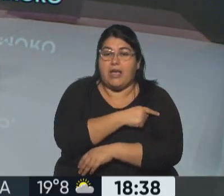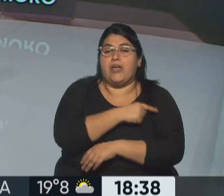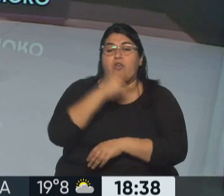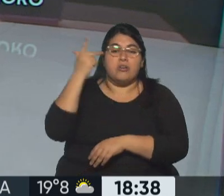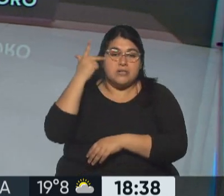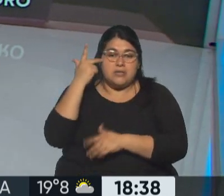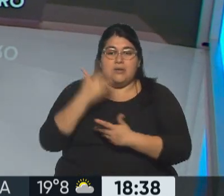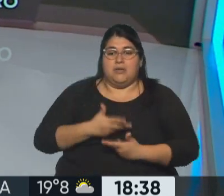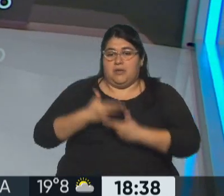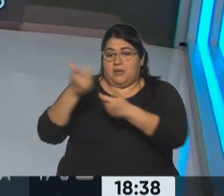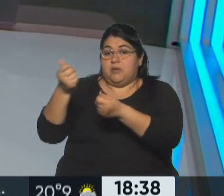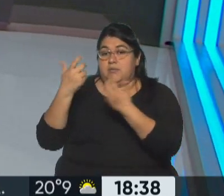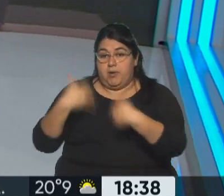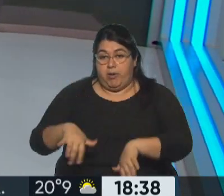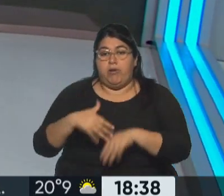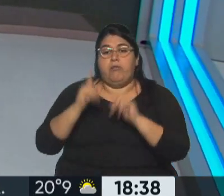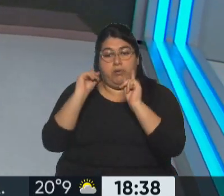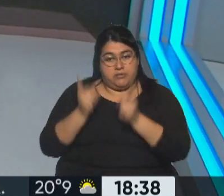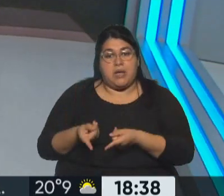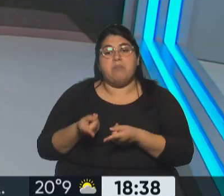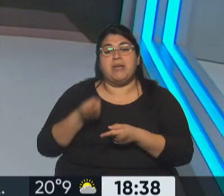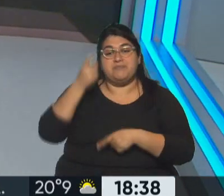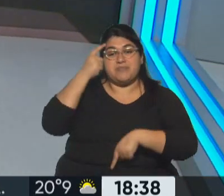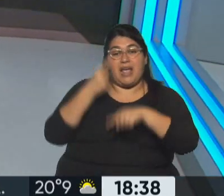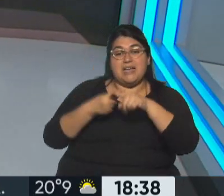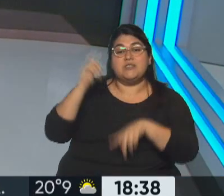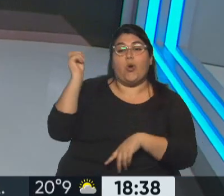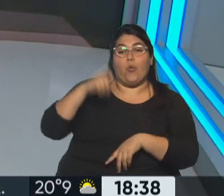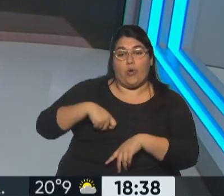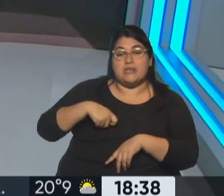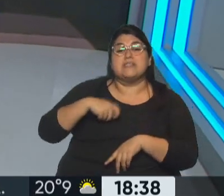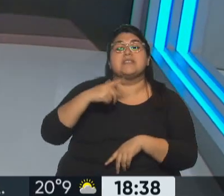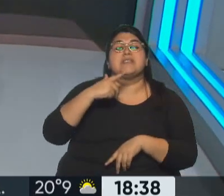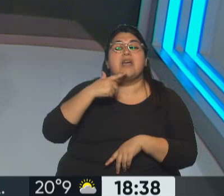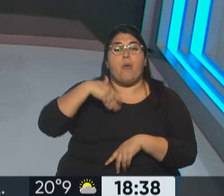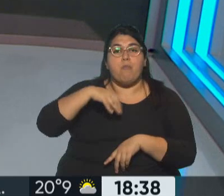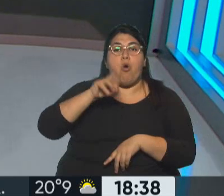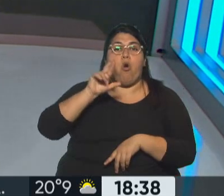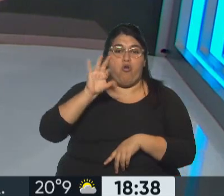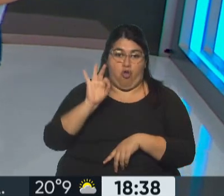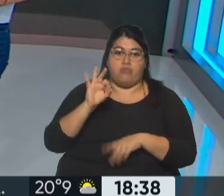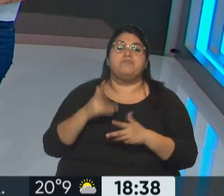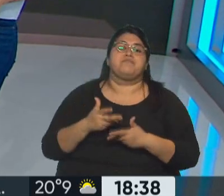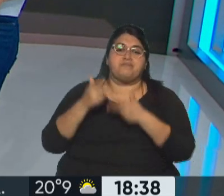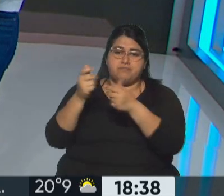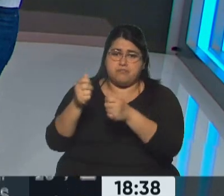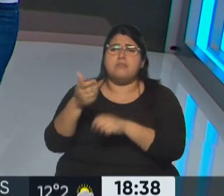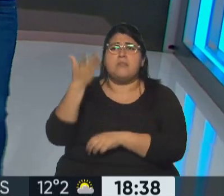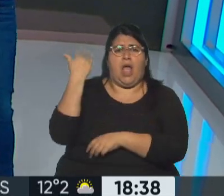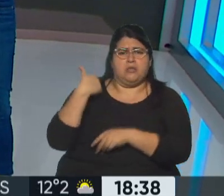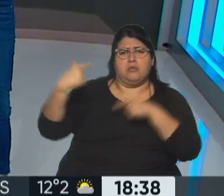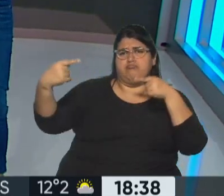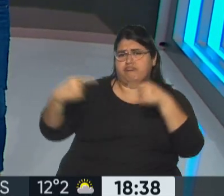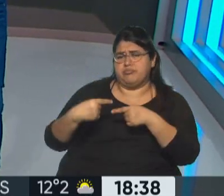en la elección de este domingo. Además también el ex juez de Lavallato, Sergio Moro, que se fue distanciado, ¿no?